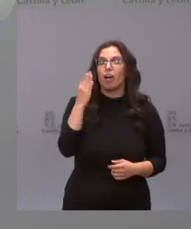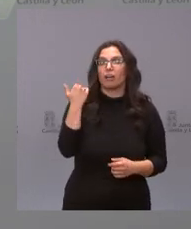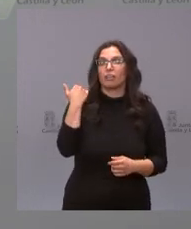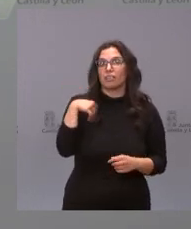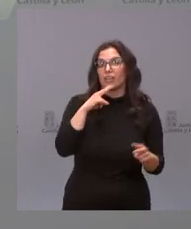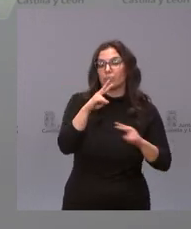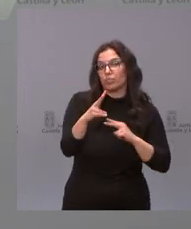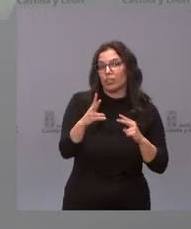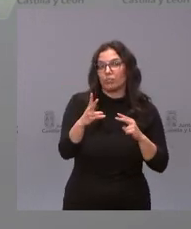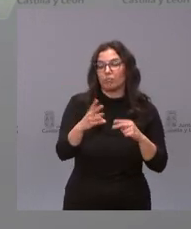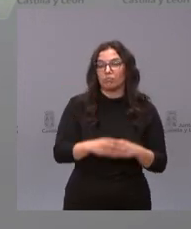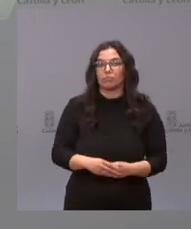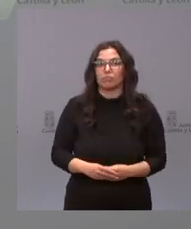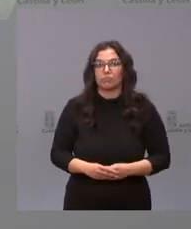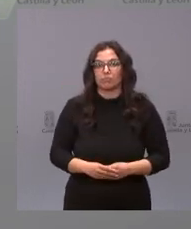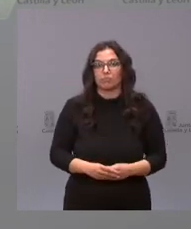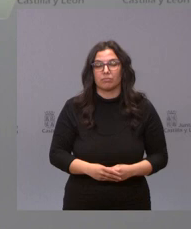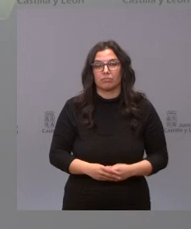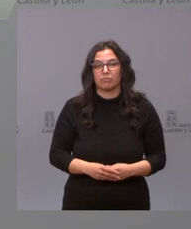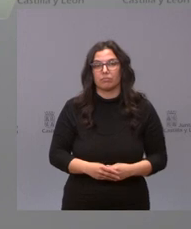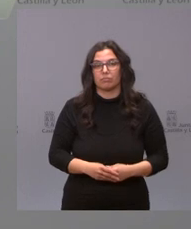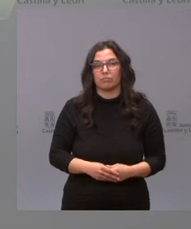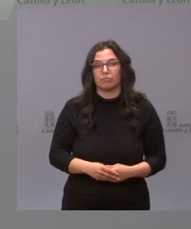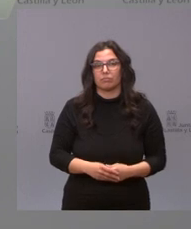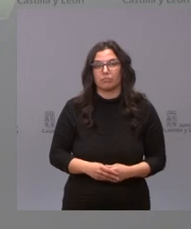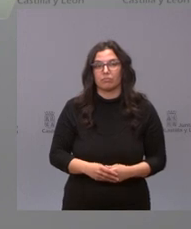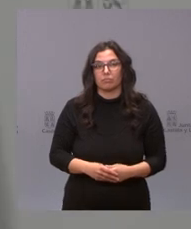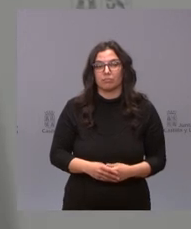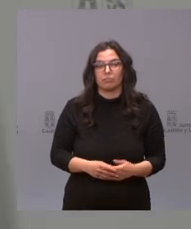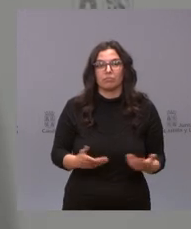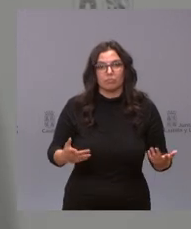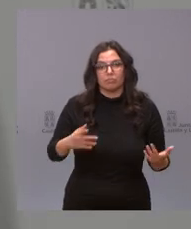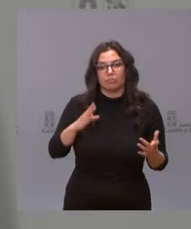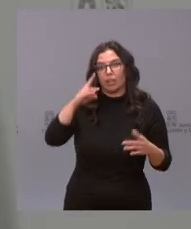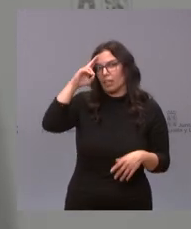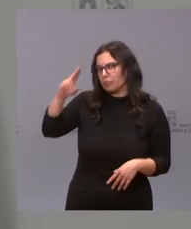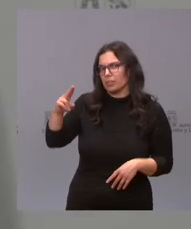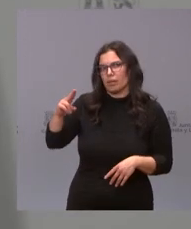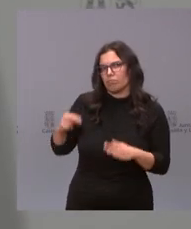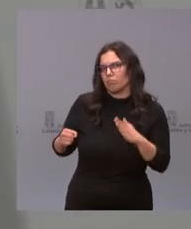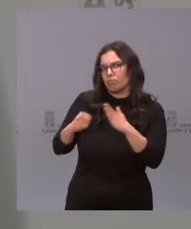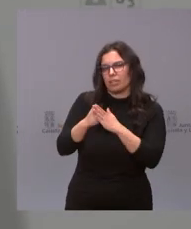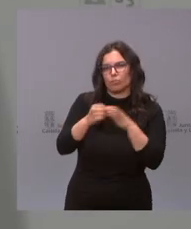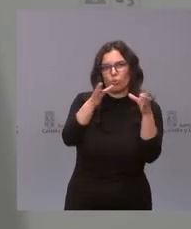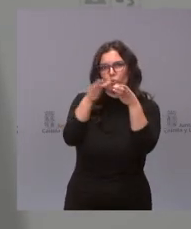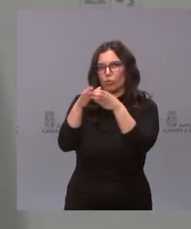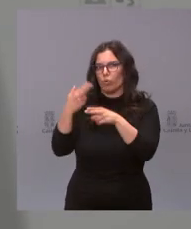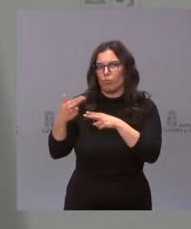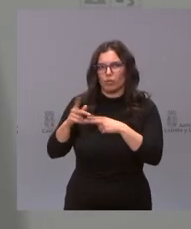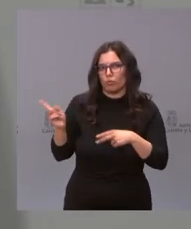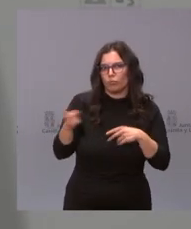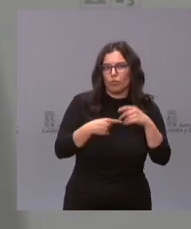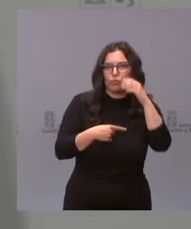en esta línea claro que respetamos profundamente a todas las formaciones políticas